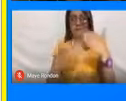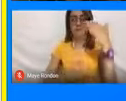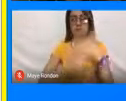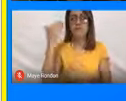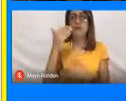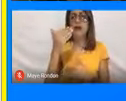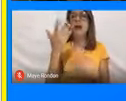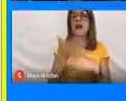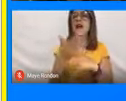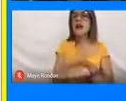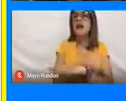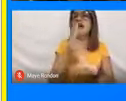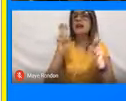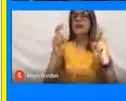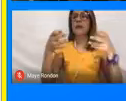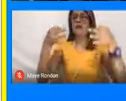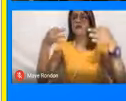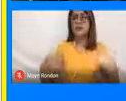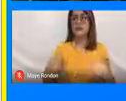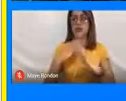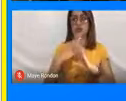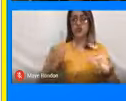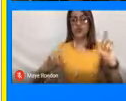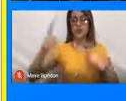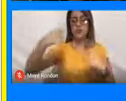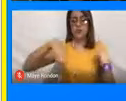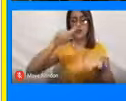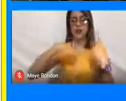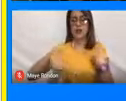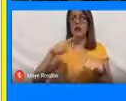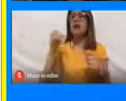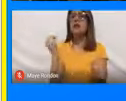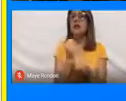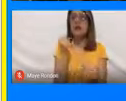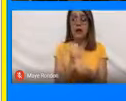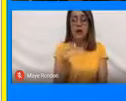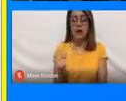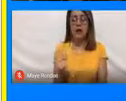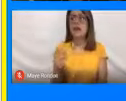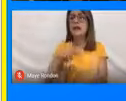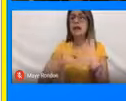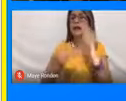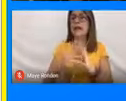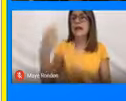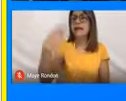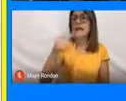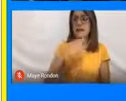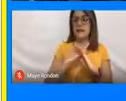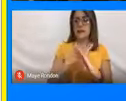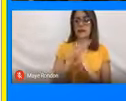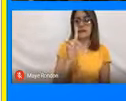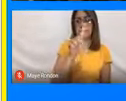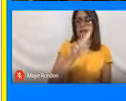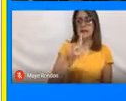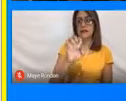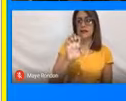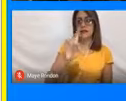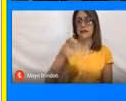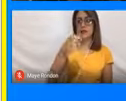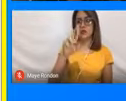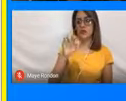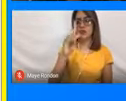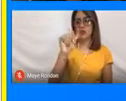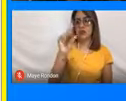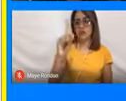con unas premisas sobre la seguridad turística. Vamos a trabajar las definiciones sobre seguridad en materia general